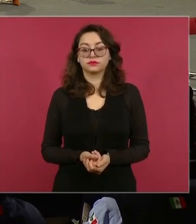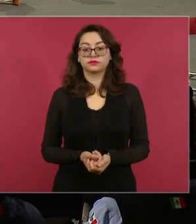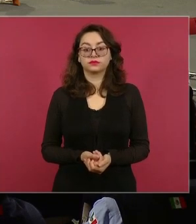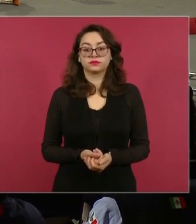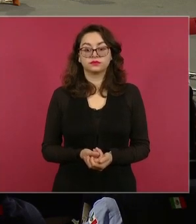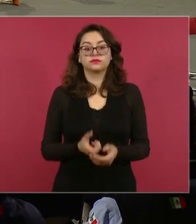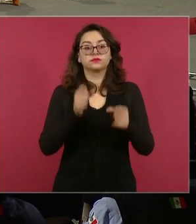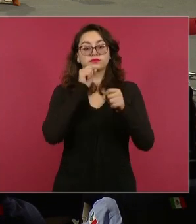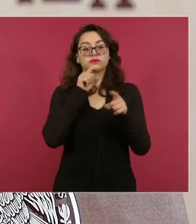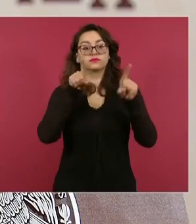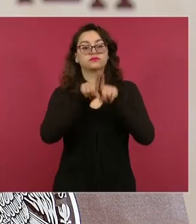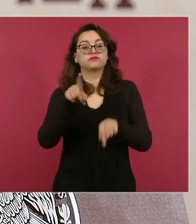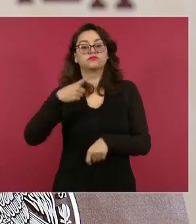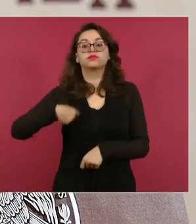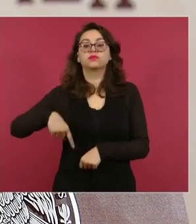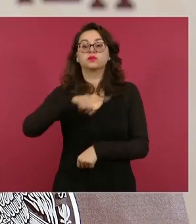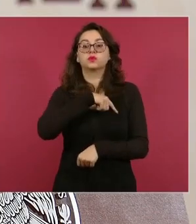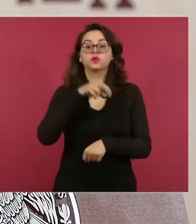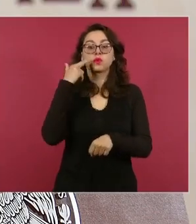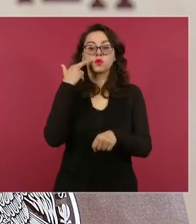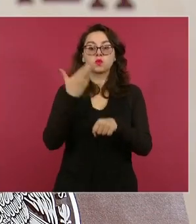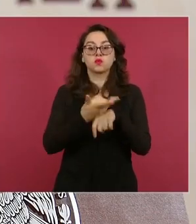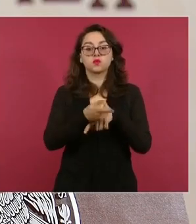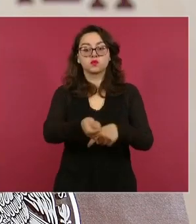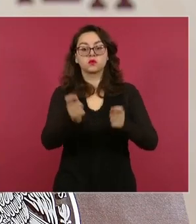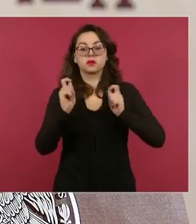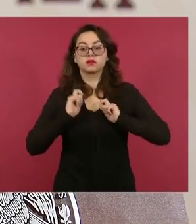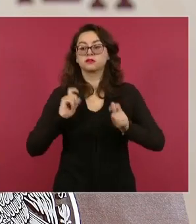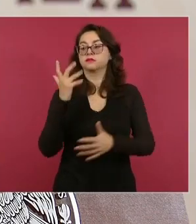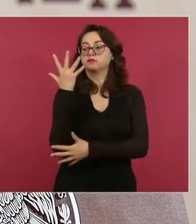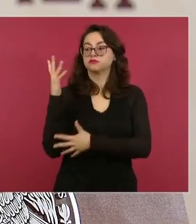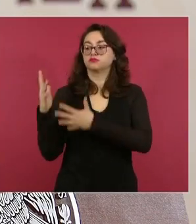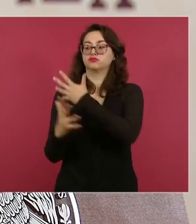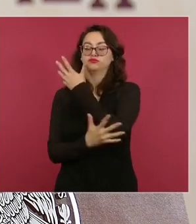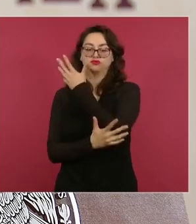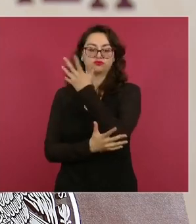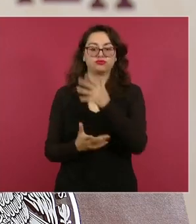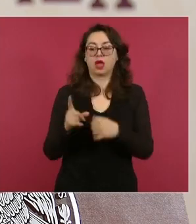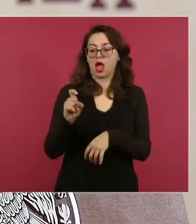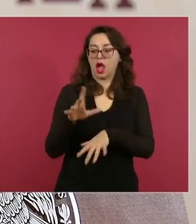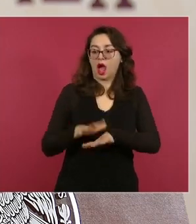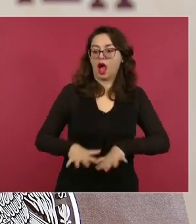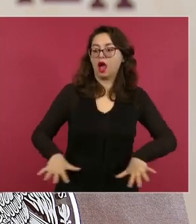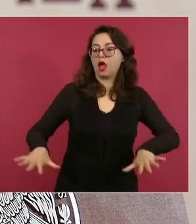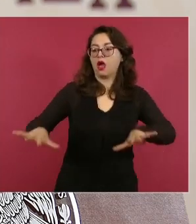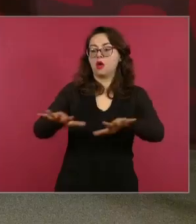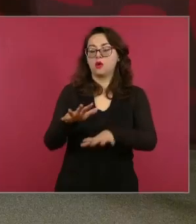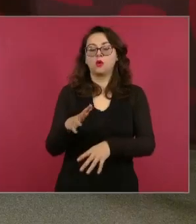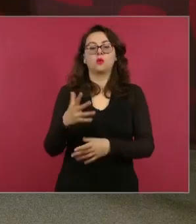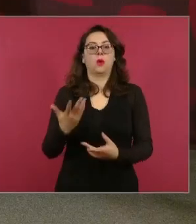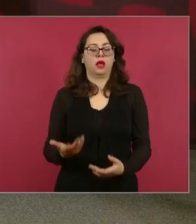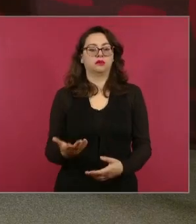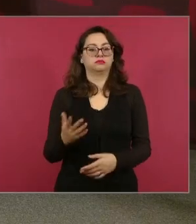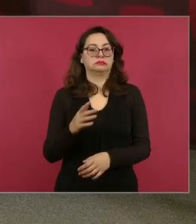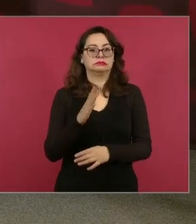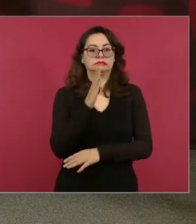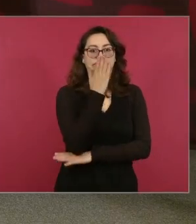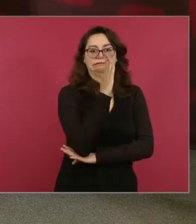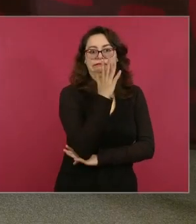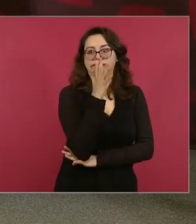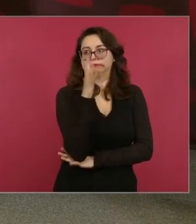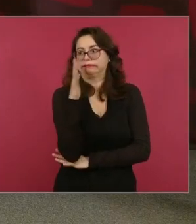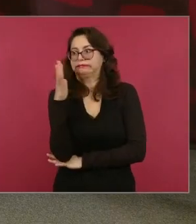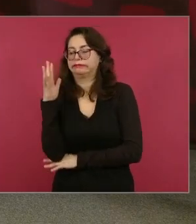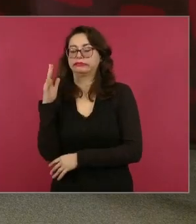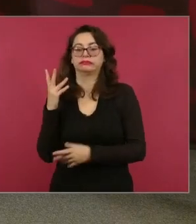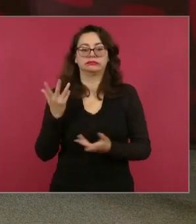nuestra responsabilidad se encuentra proteger las selvas tropicales, los manglares, los bosques. Más de cinco millones de hectáreas de selva tropical es